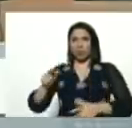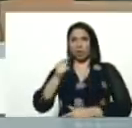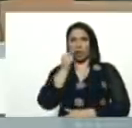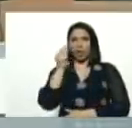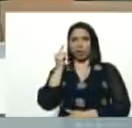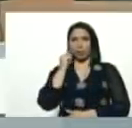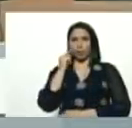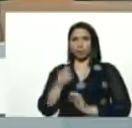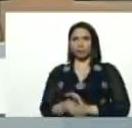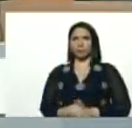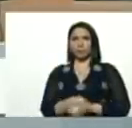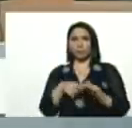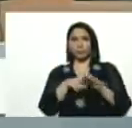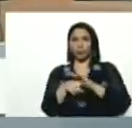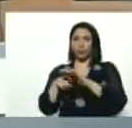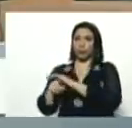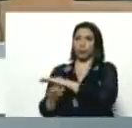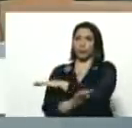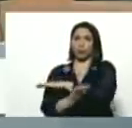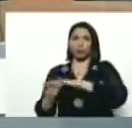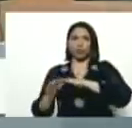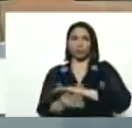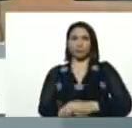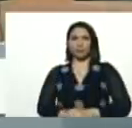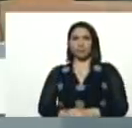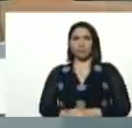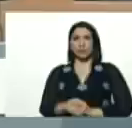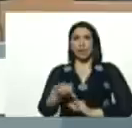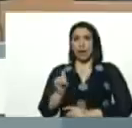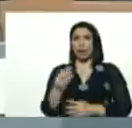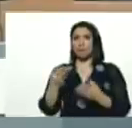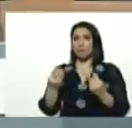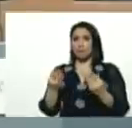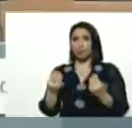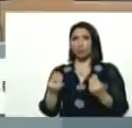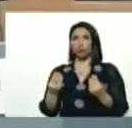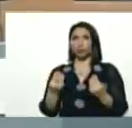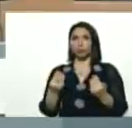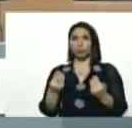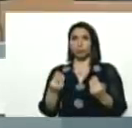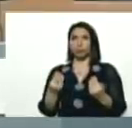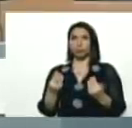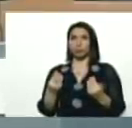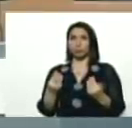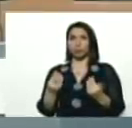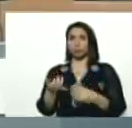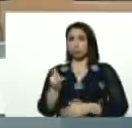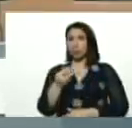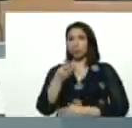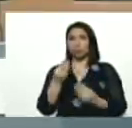con nacionales, que han entrado, por la frontera, hay muchos jóvenes, muchos jóvenes,